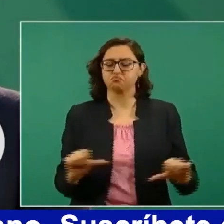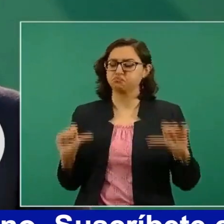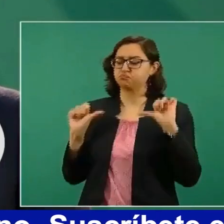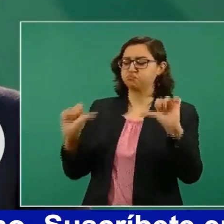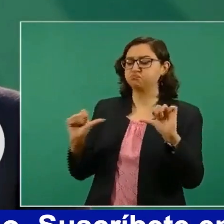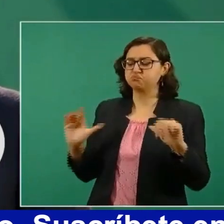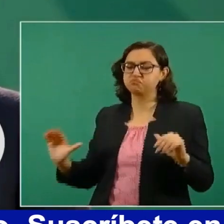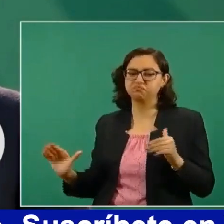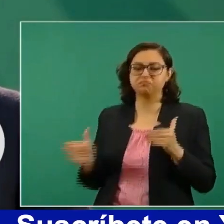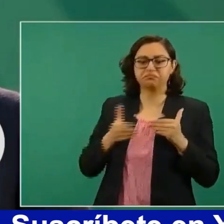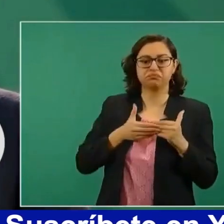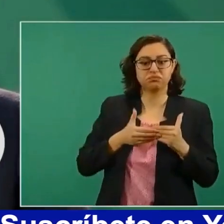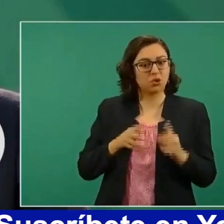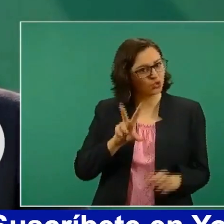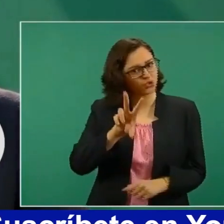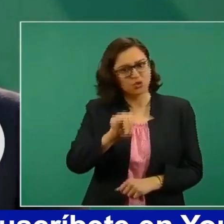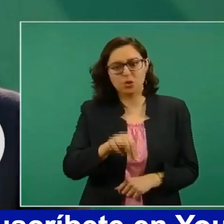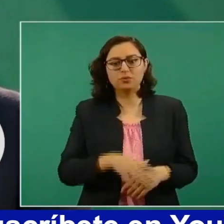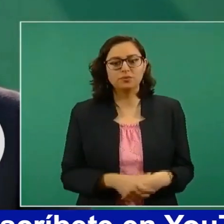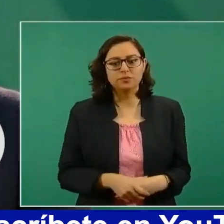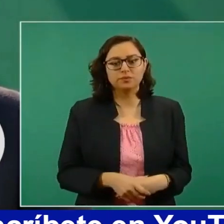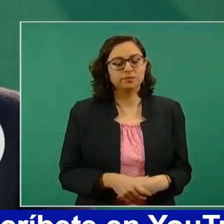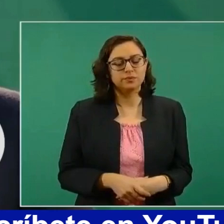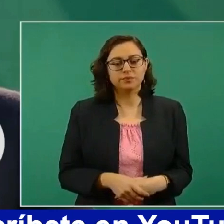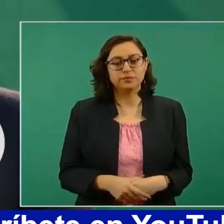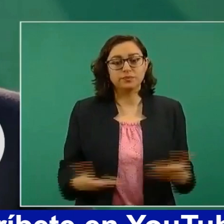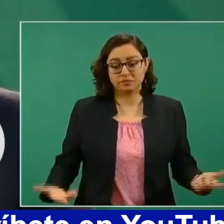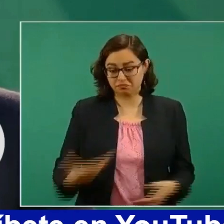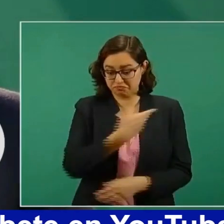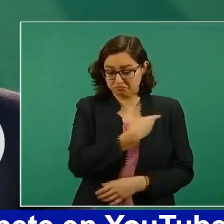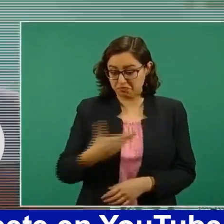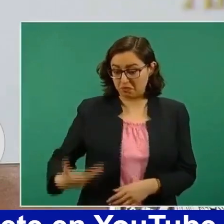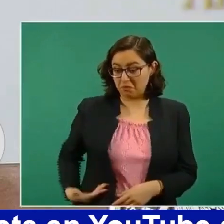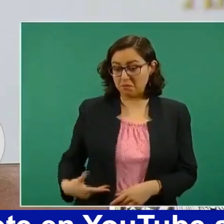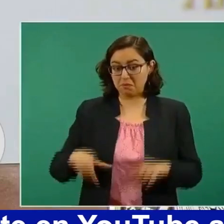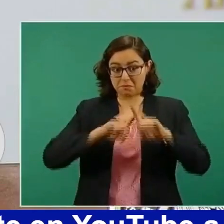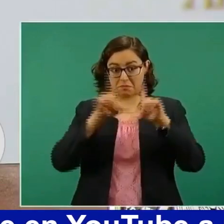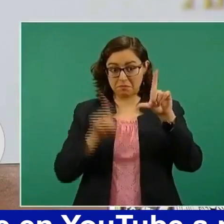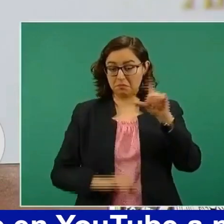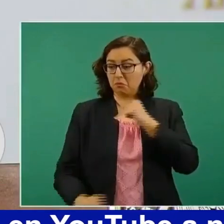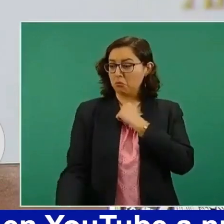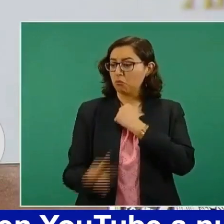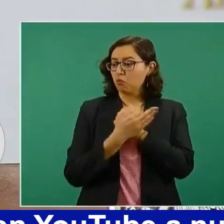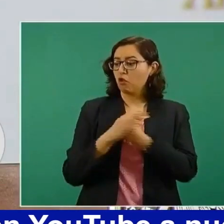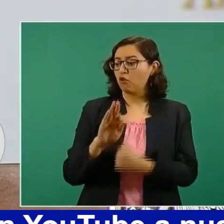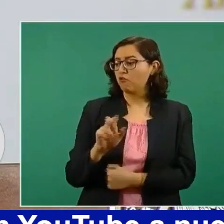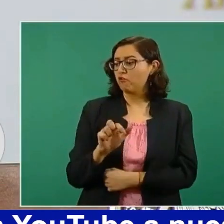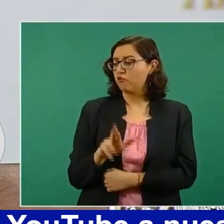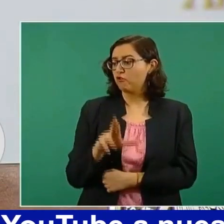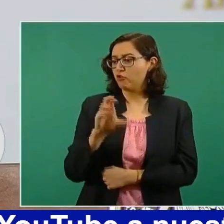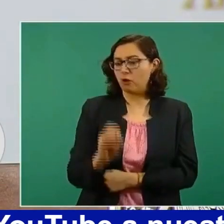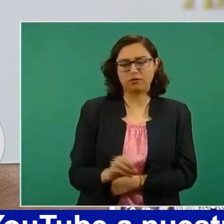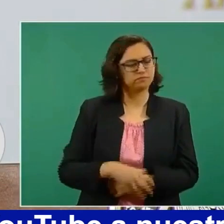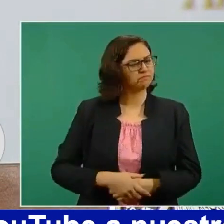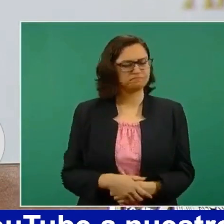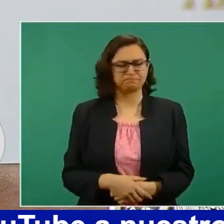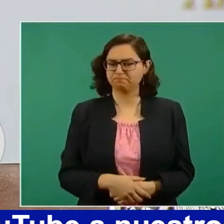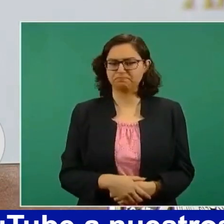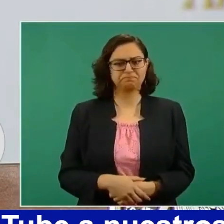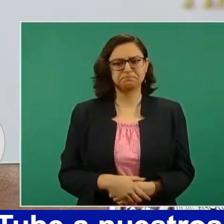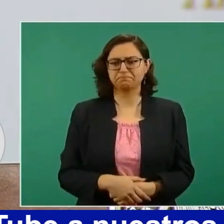México ahora no tiene fueros, puede ser juzgado